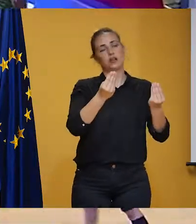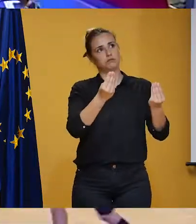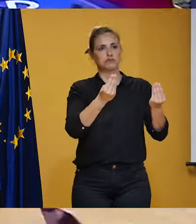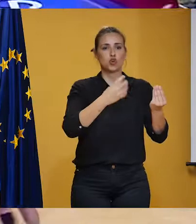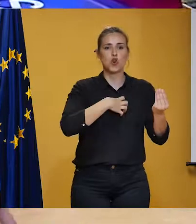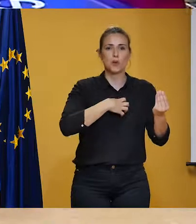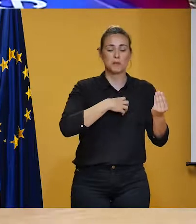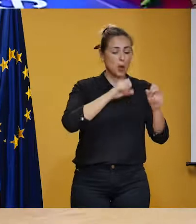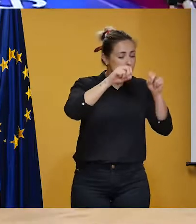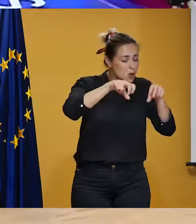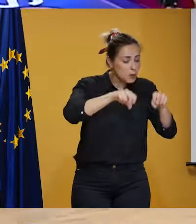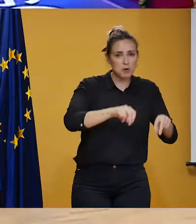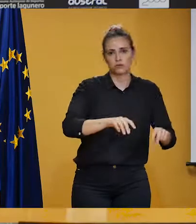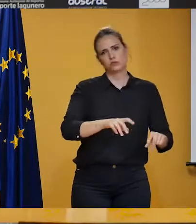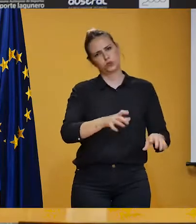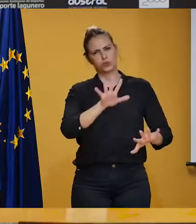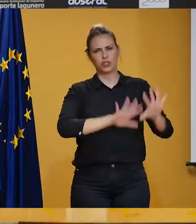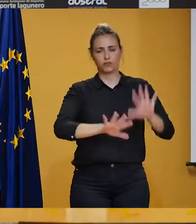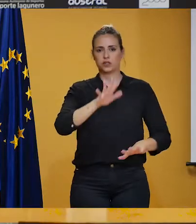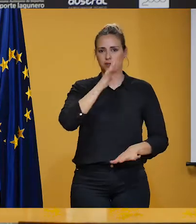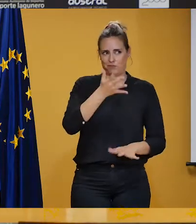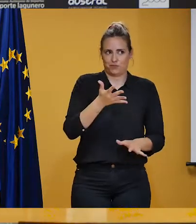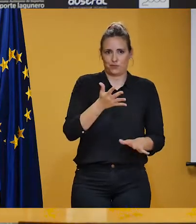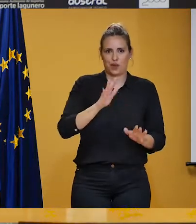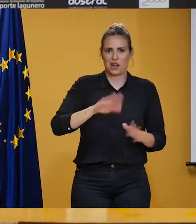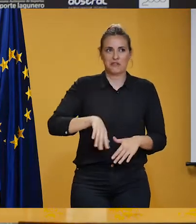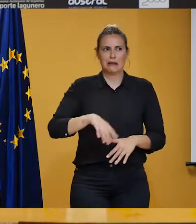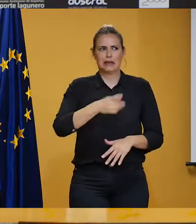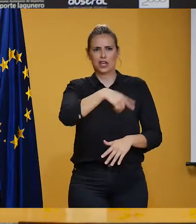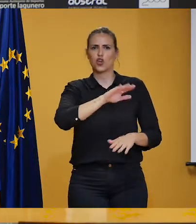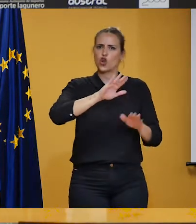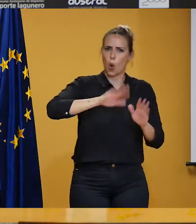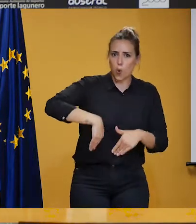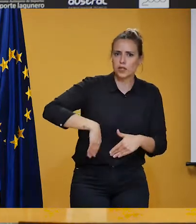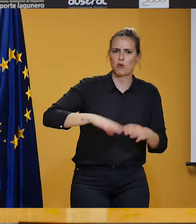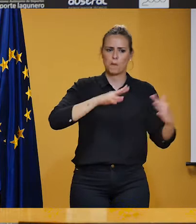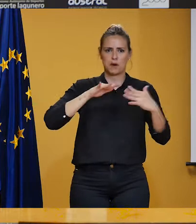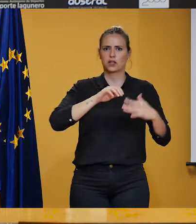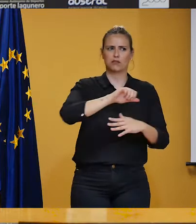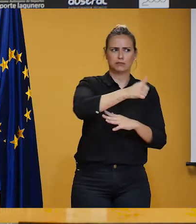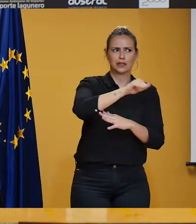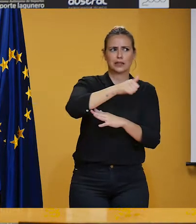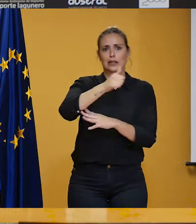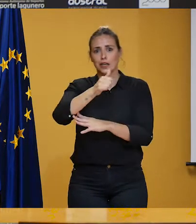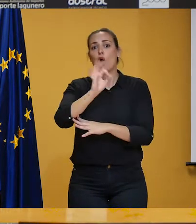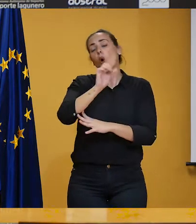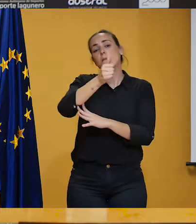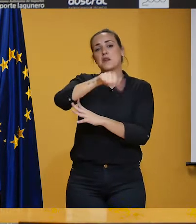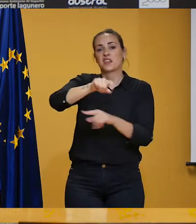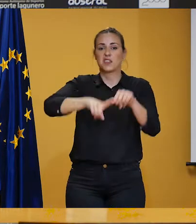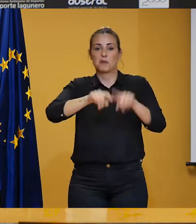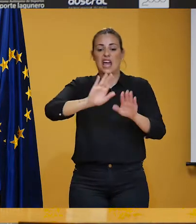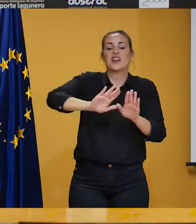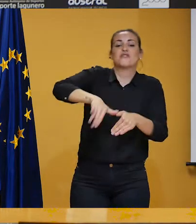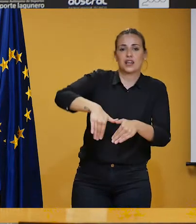No pueden mejorar y es complicado que empeoren porque tienen que perder los dos partidos y el Unicaja viene de ganar dos de los últimos